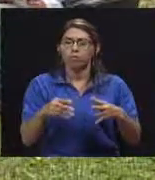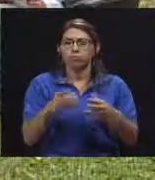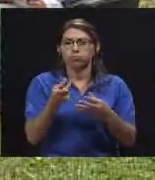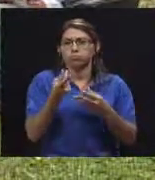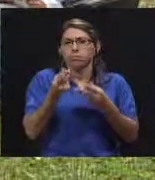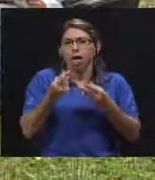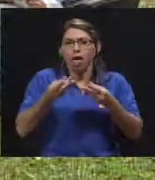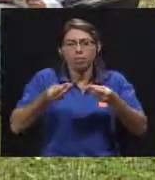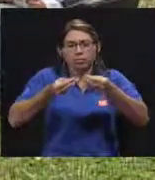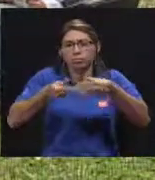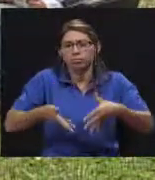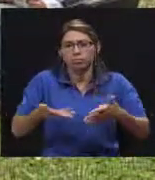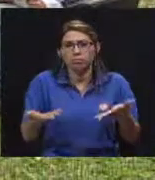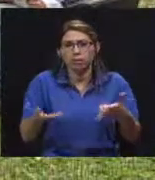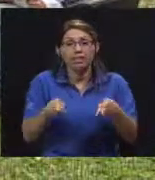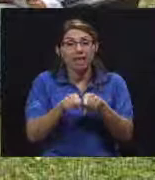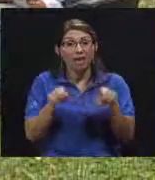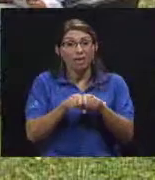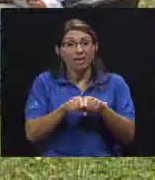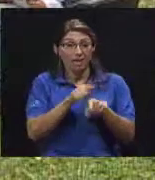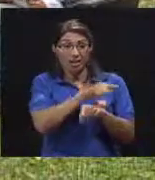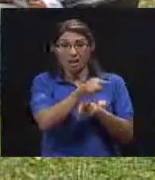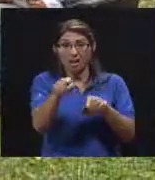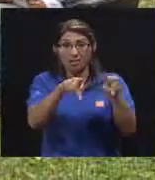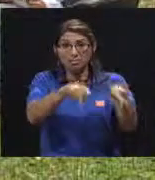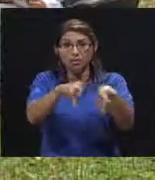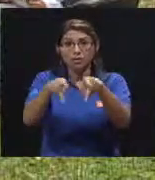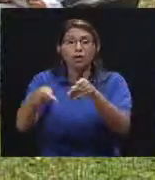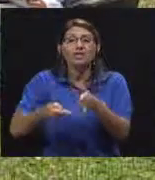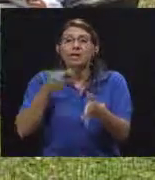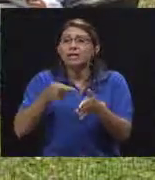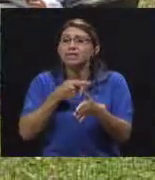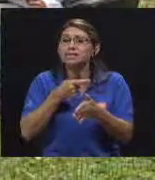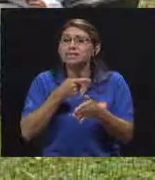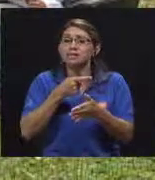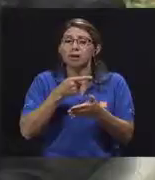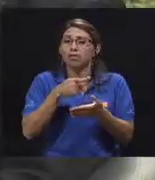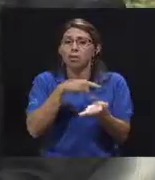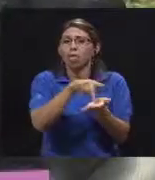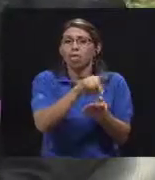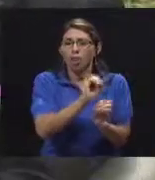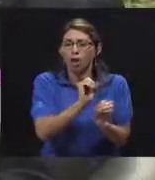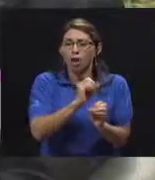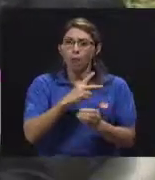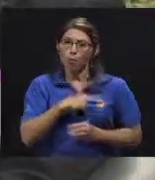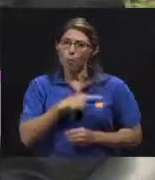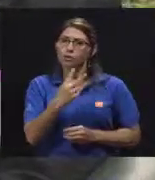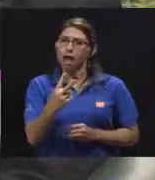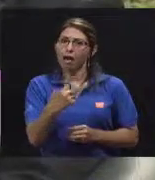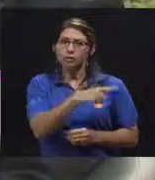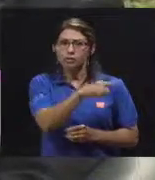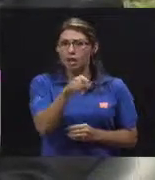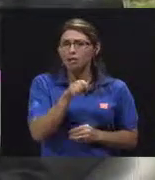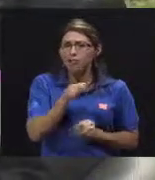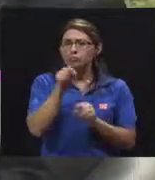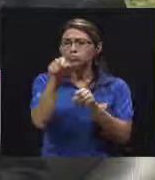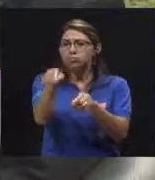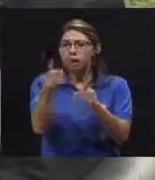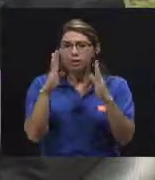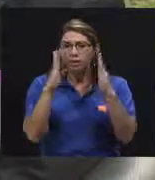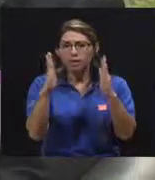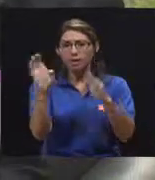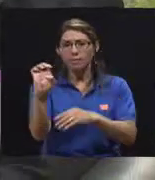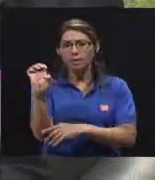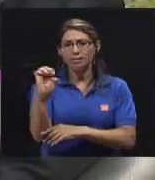de este personal que muchas veces son voluntarios que se desplazan a atender esta emergencia, ¿verdad? Claro, sí, hemos visto que el dinero y muchos de los